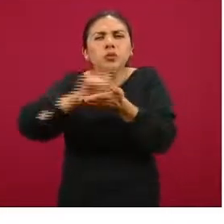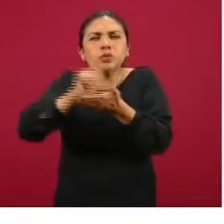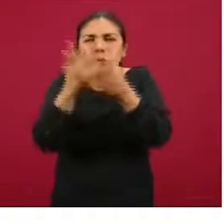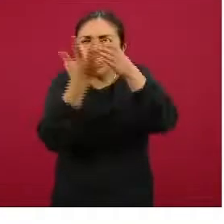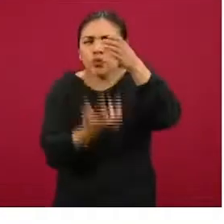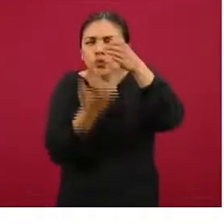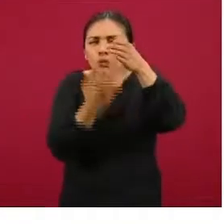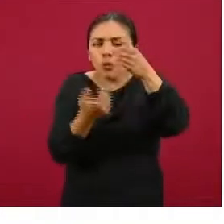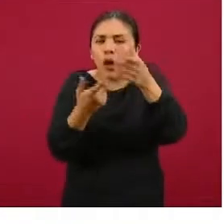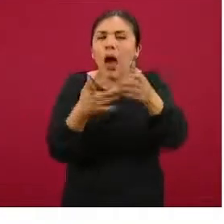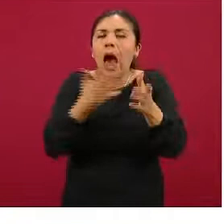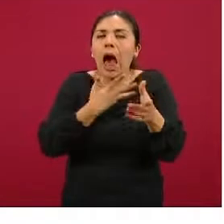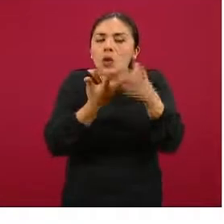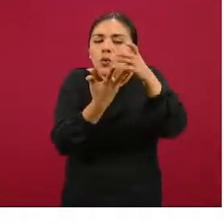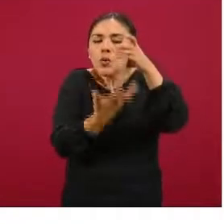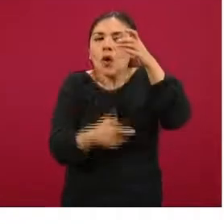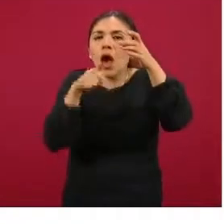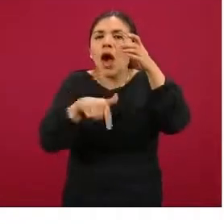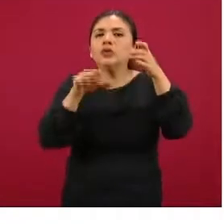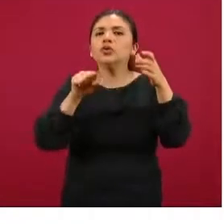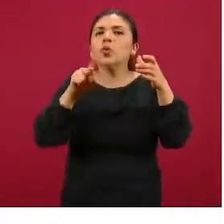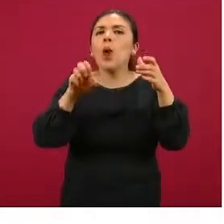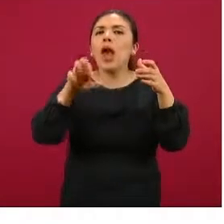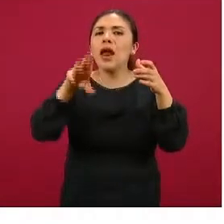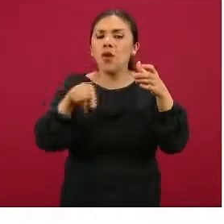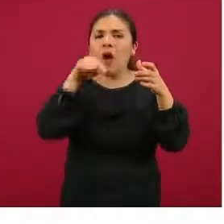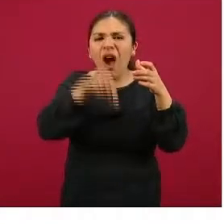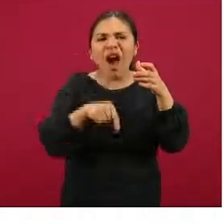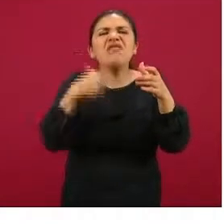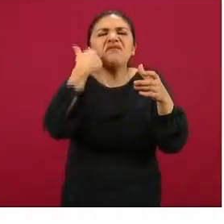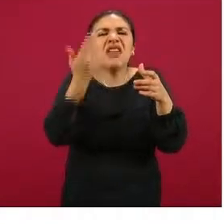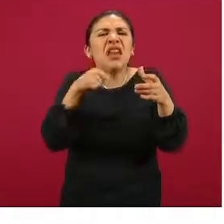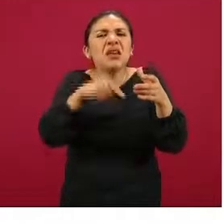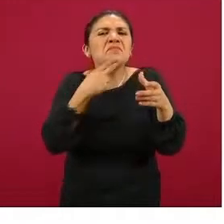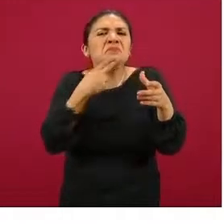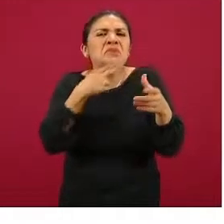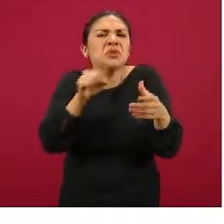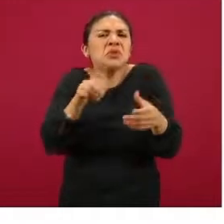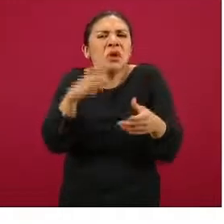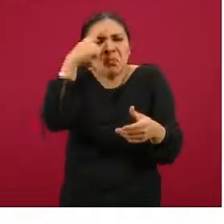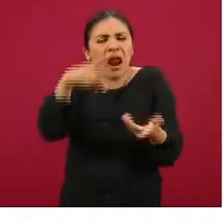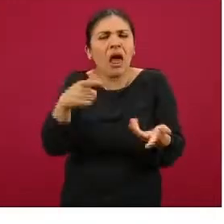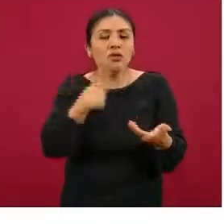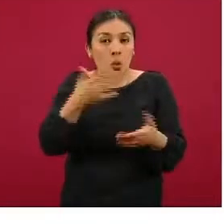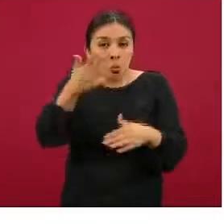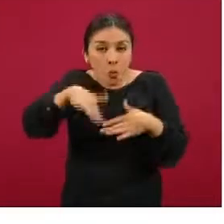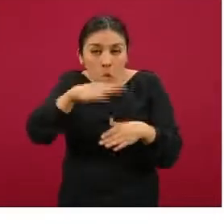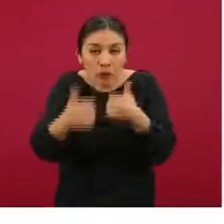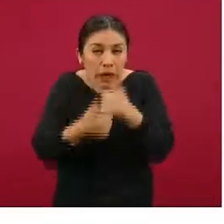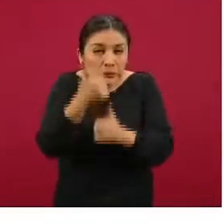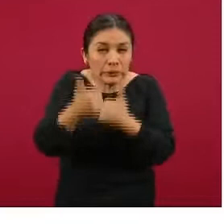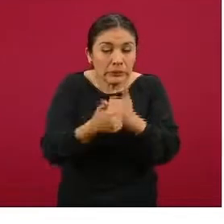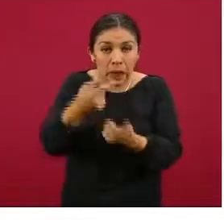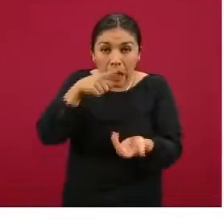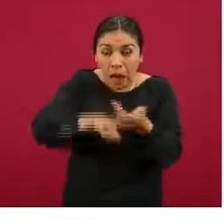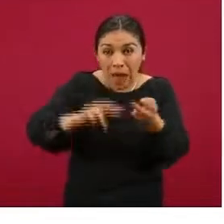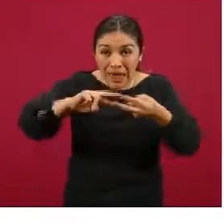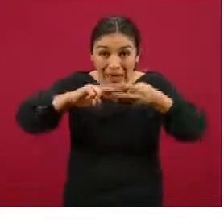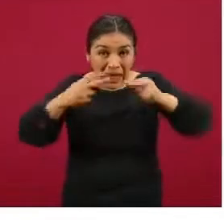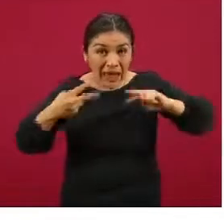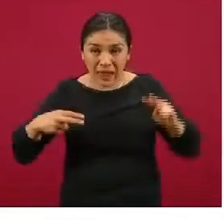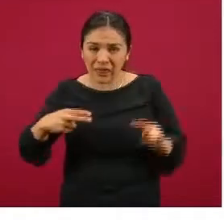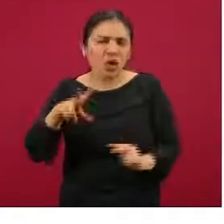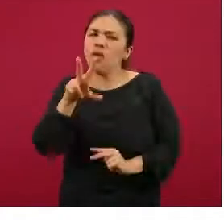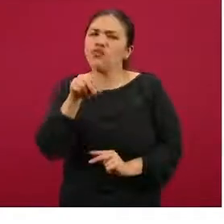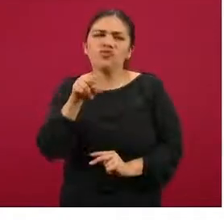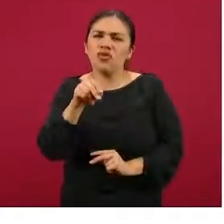obtiene es el suero. Y este suero, o lo que se va a buscar en este suero con esta prueba, ya no son ni material genético del